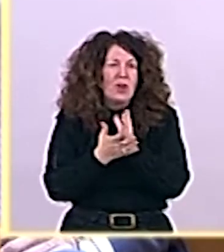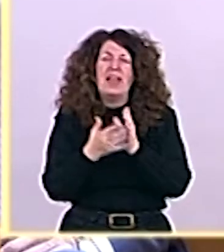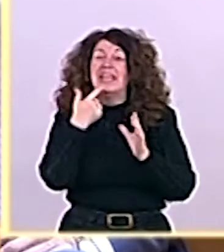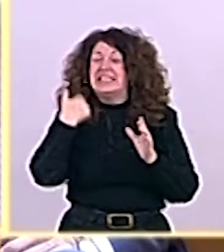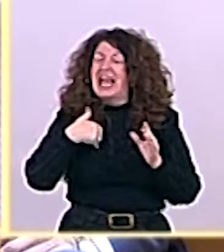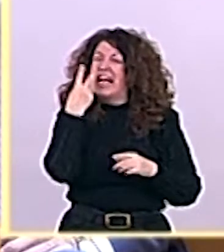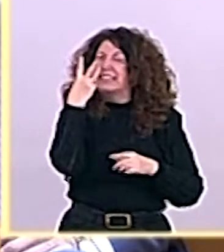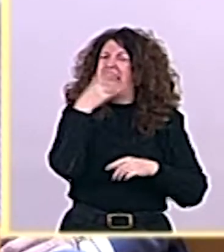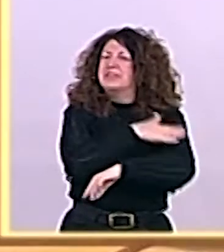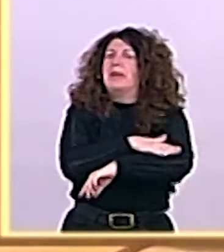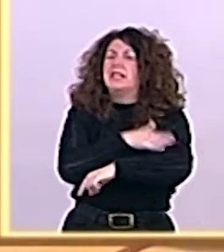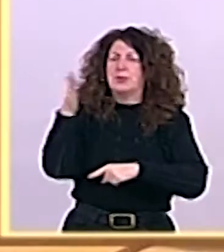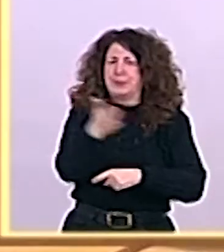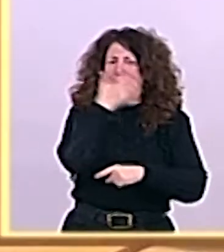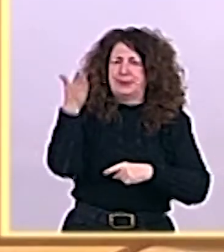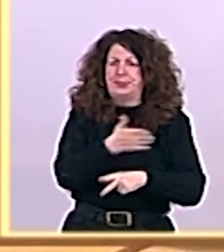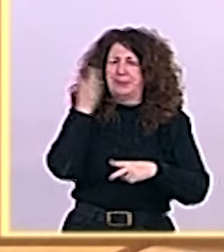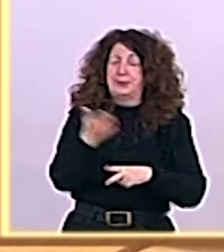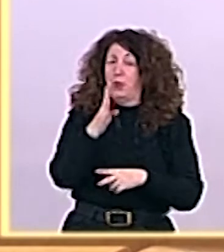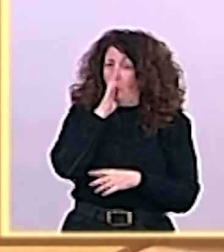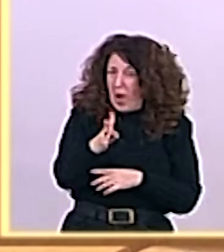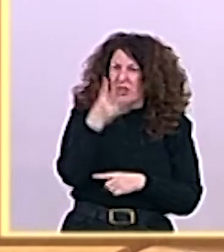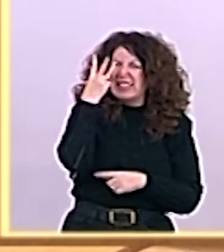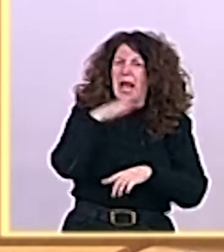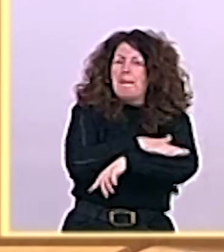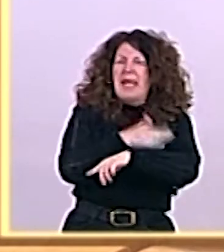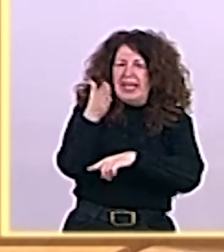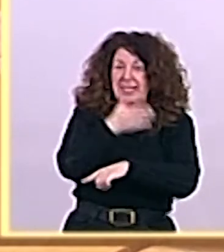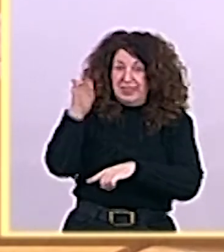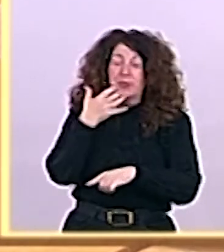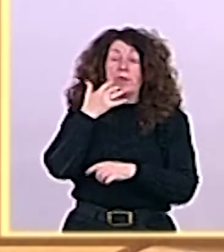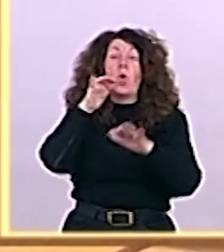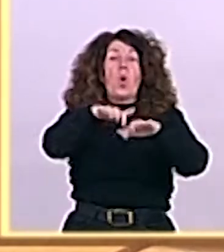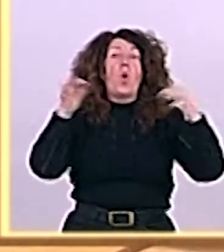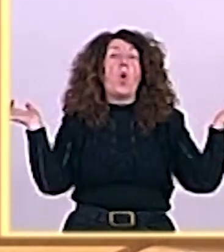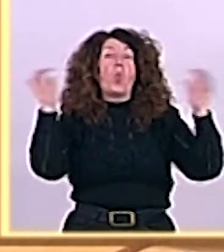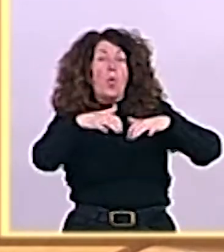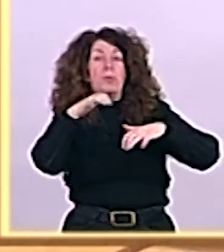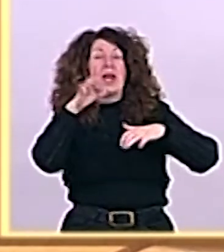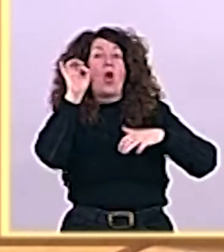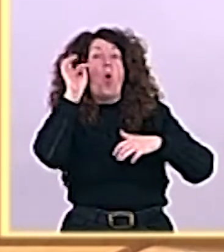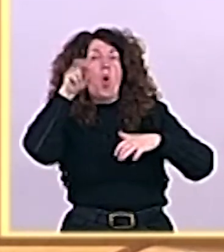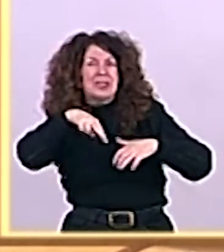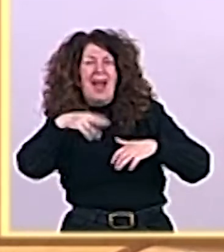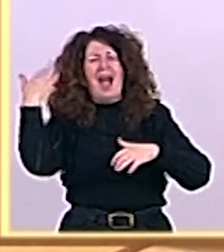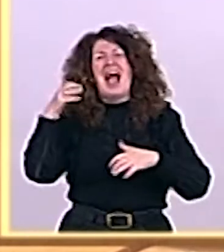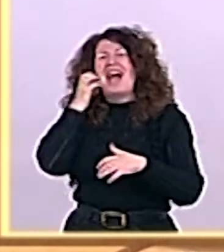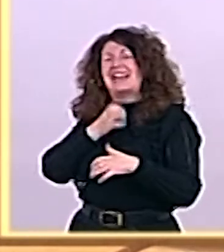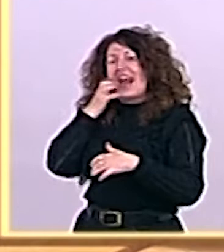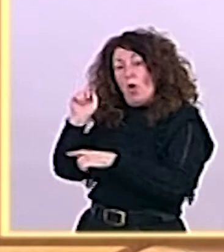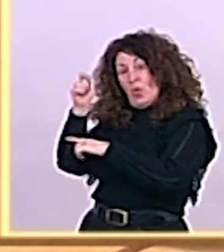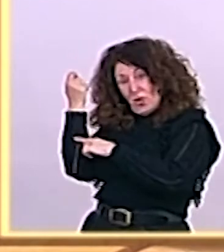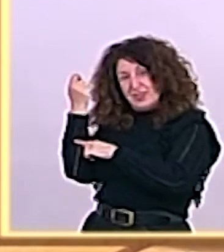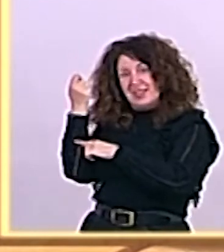Organizó una cumbre de la OTAN que había conseguido el presidente Rajoy contra la que se manifestaron sus socios. Y sobre Marruecos,